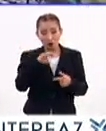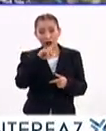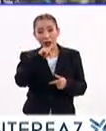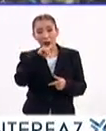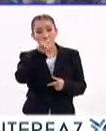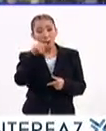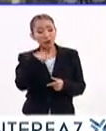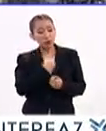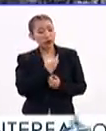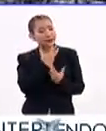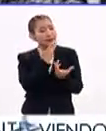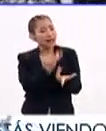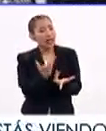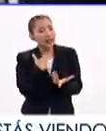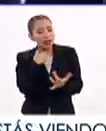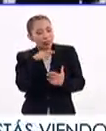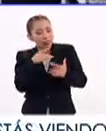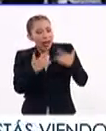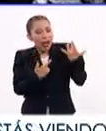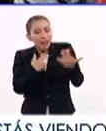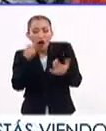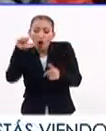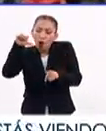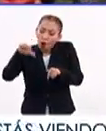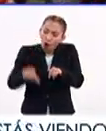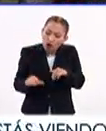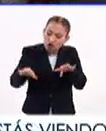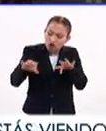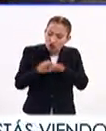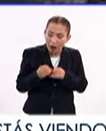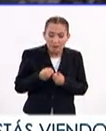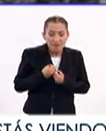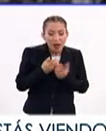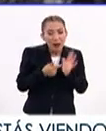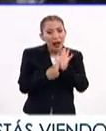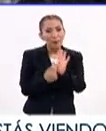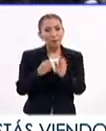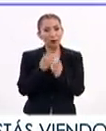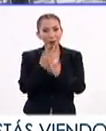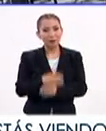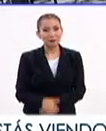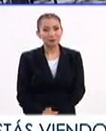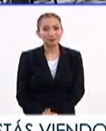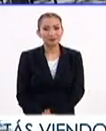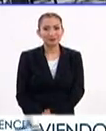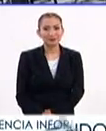Octavio Paz la poesía está enamorada del instante y quiere revivirlo en un poema.